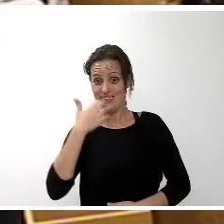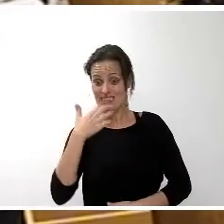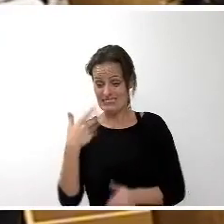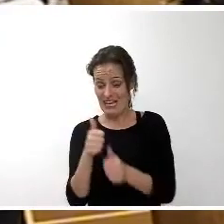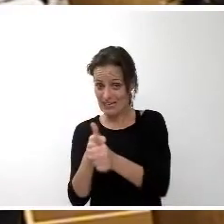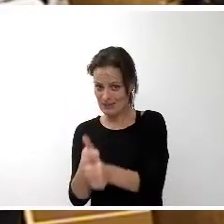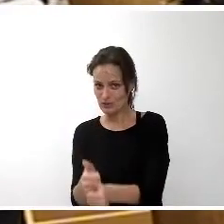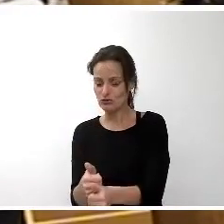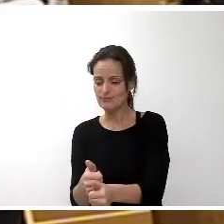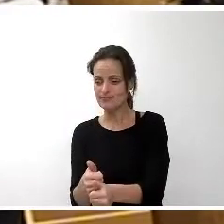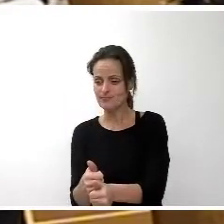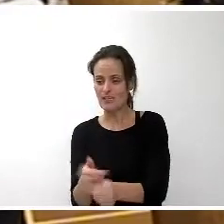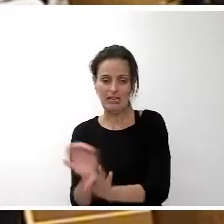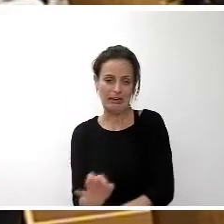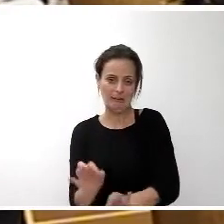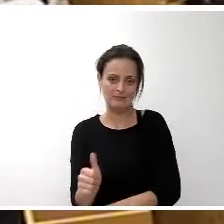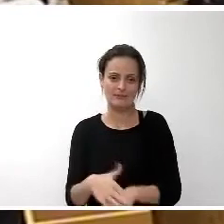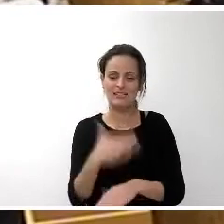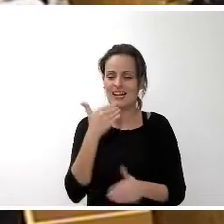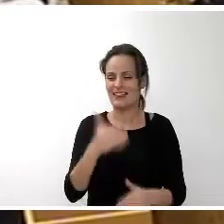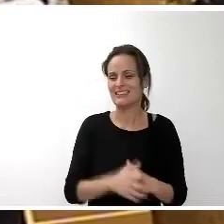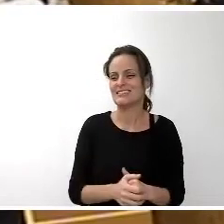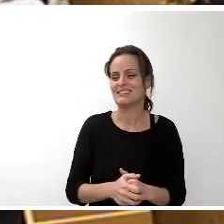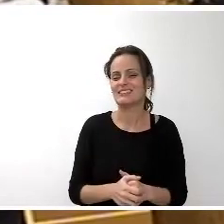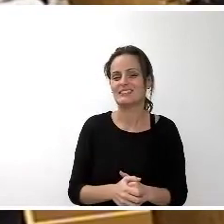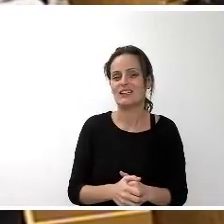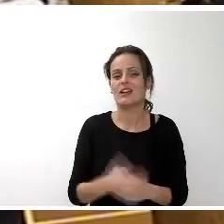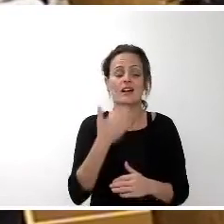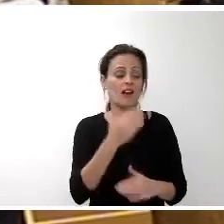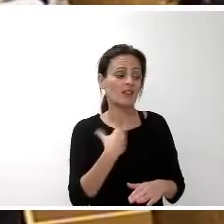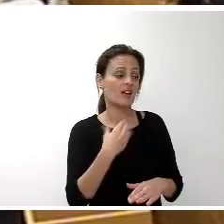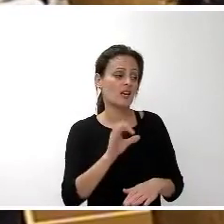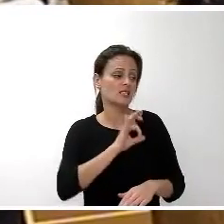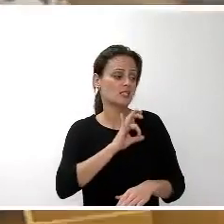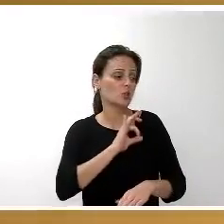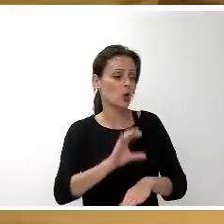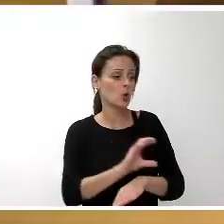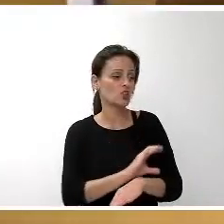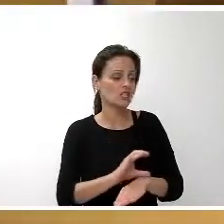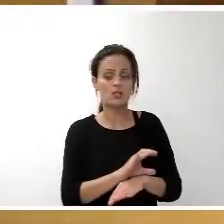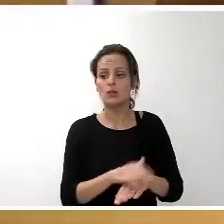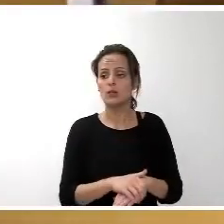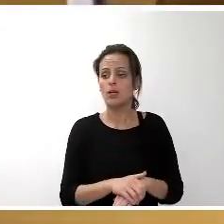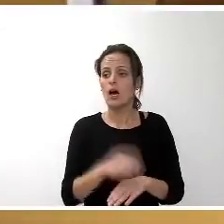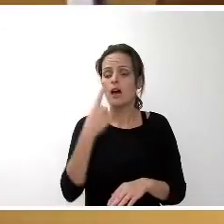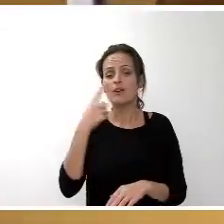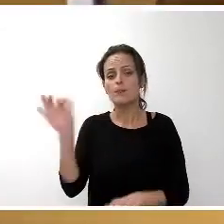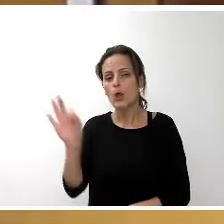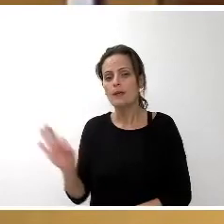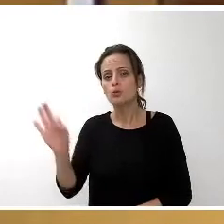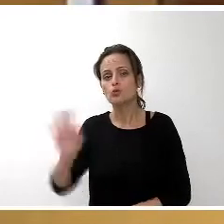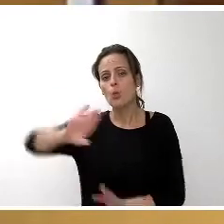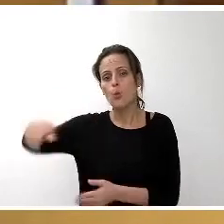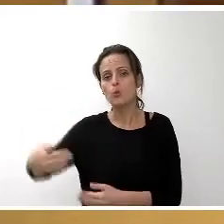inversión y nada más muchas gracias muchas gracias señor consejero por parte del grupo de podemos último turno de